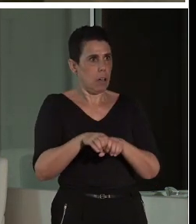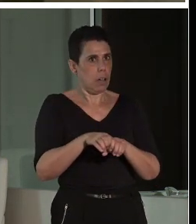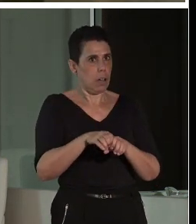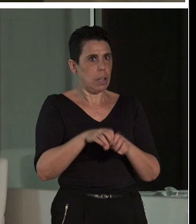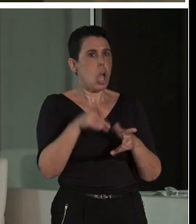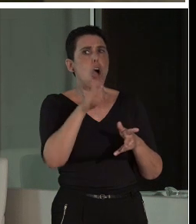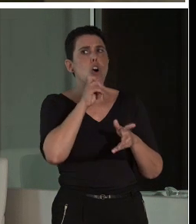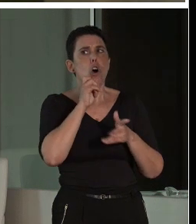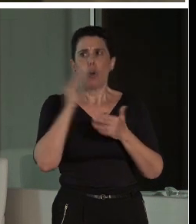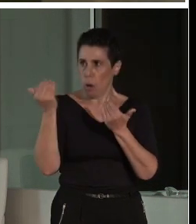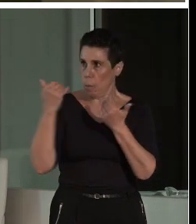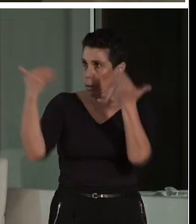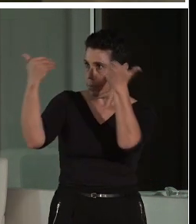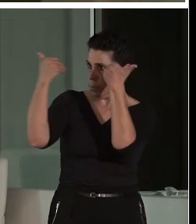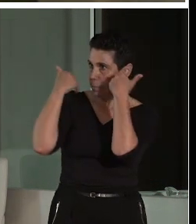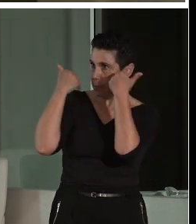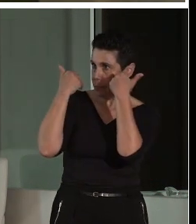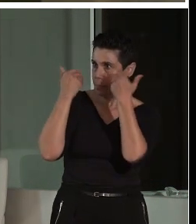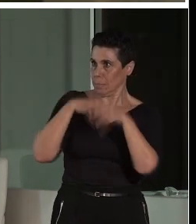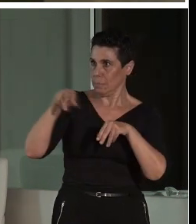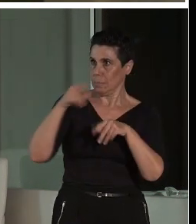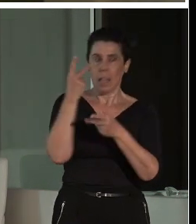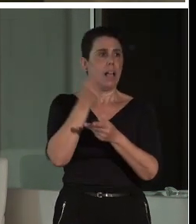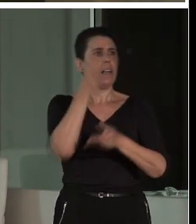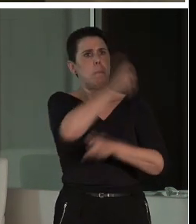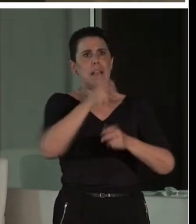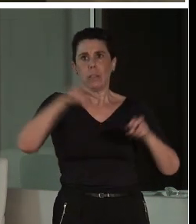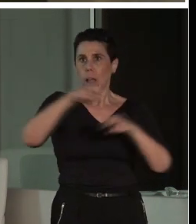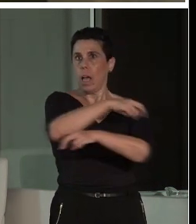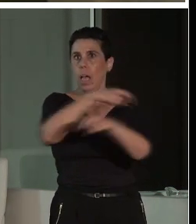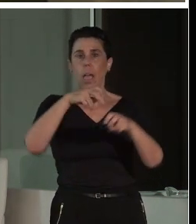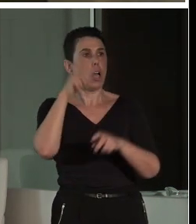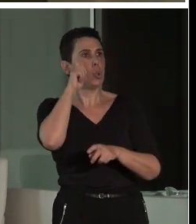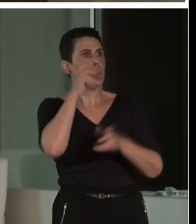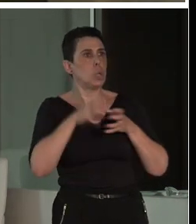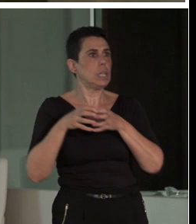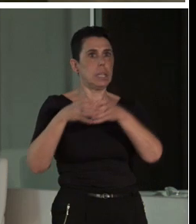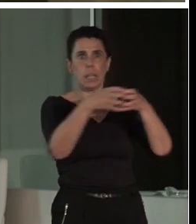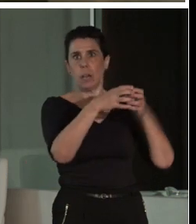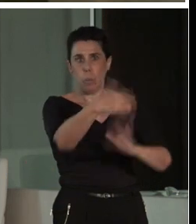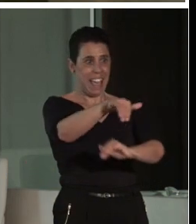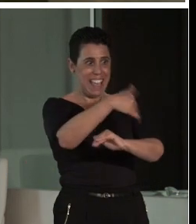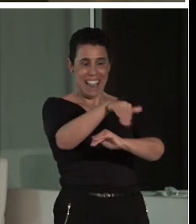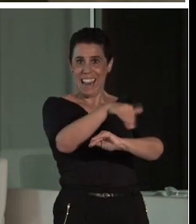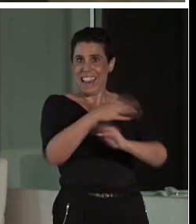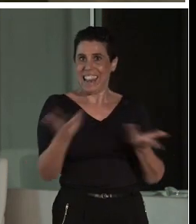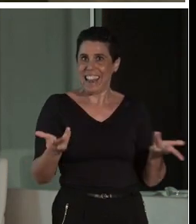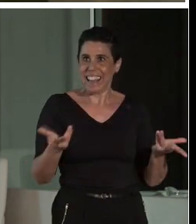atención con viandantes, con grupos de turistas, estoy en la calle, es un resto que está